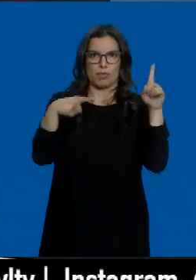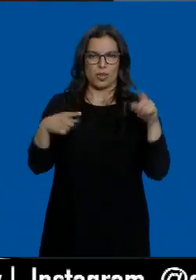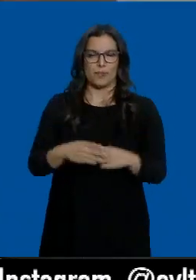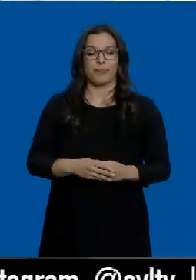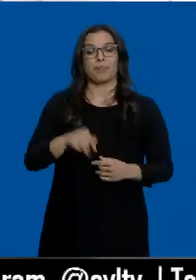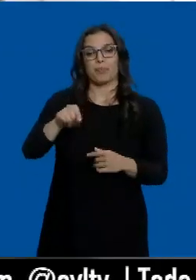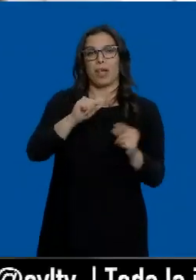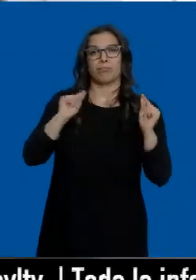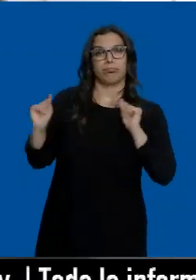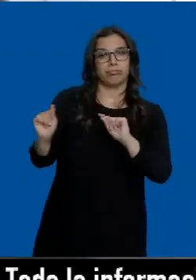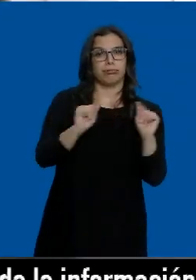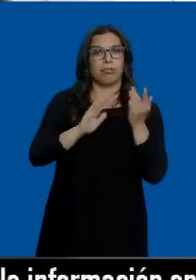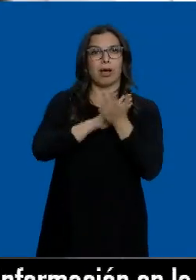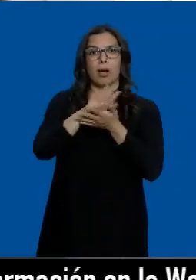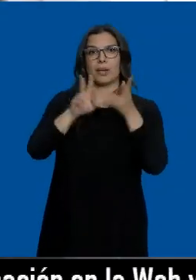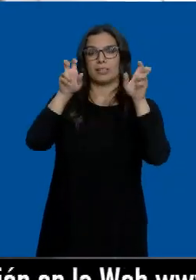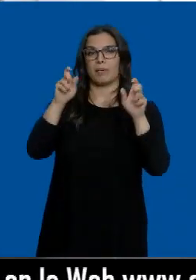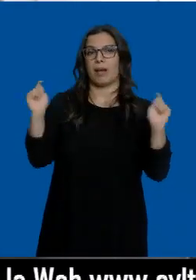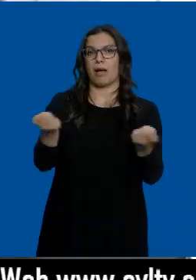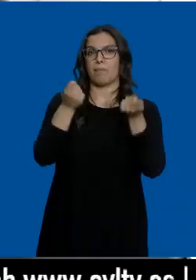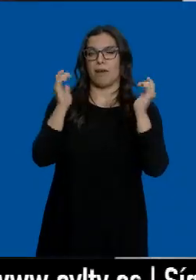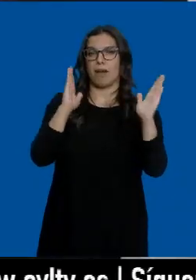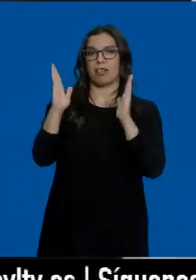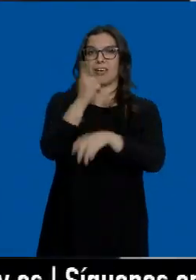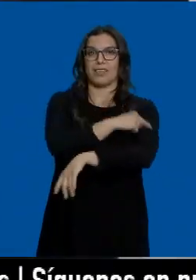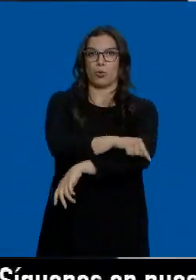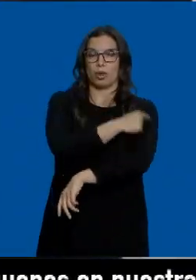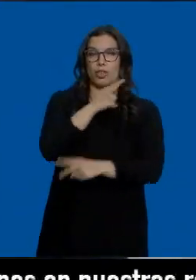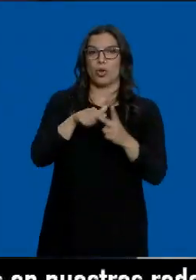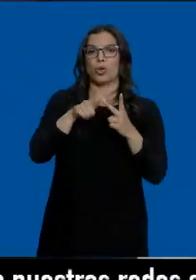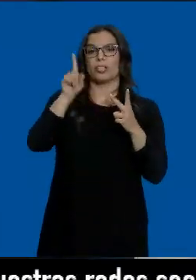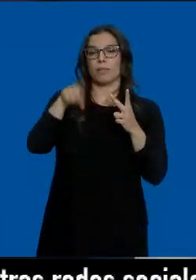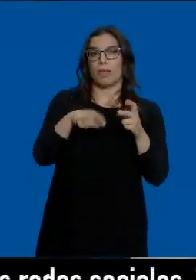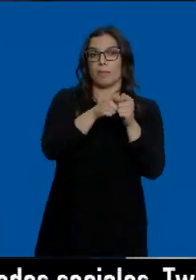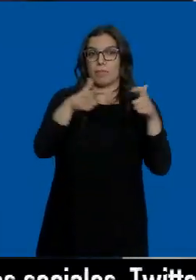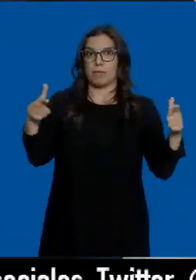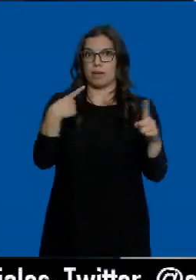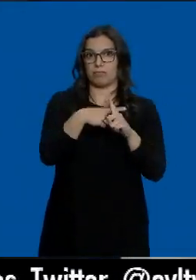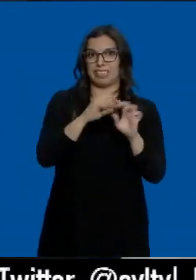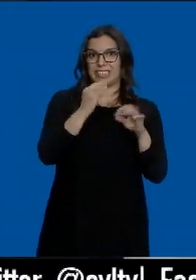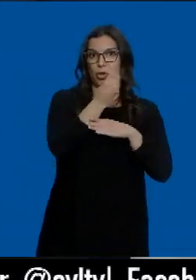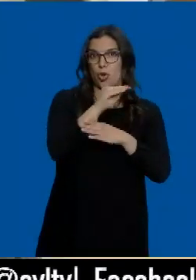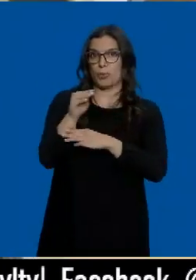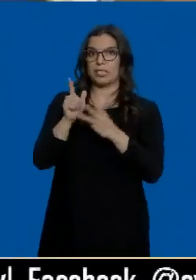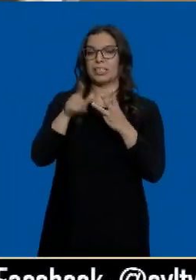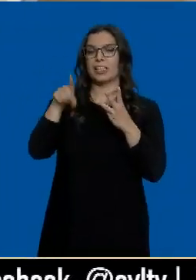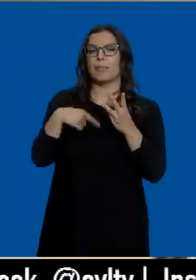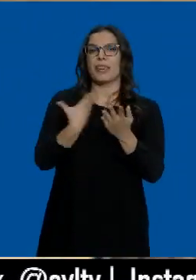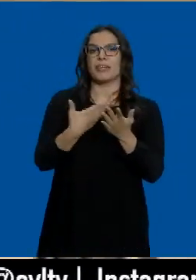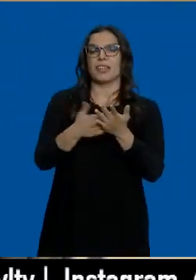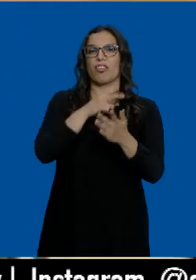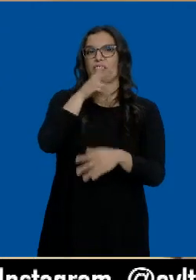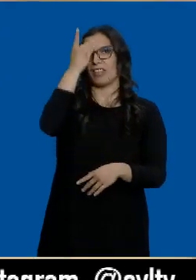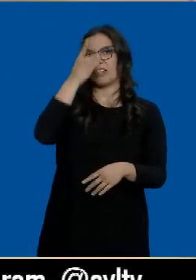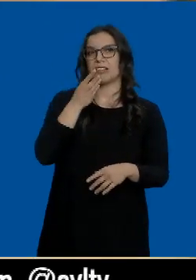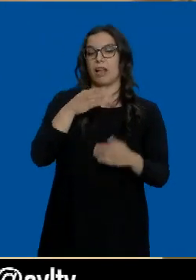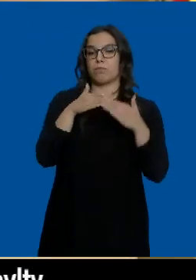analizará, como estamos viendo, la campaña de vacunación, también ese aumento de la incidencia de la pandemia en los jóvenes y el certificado verde digital